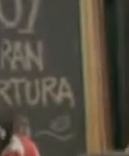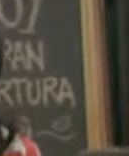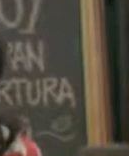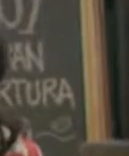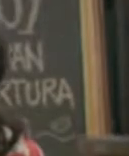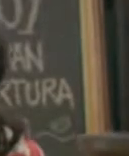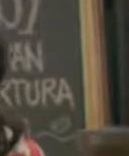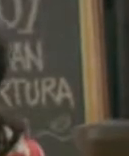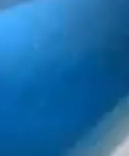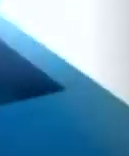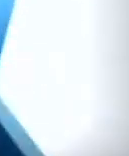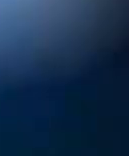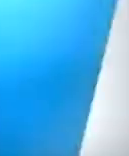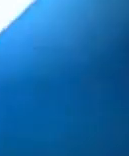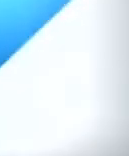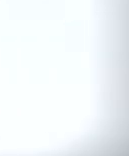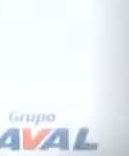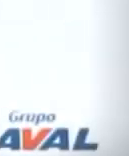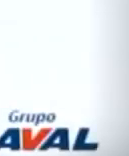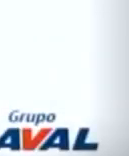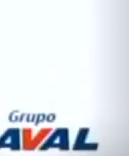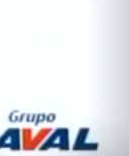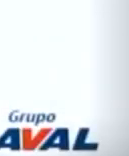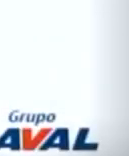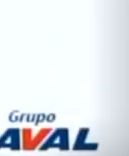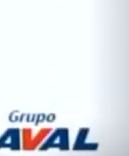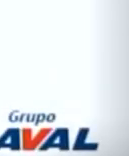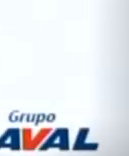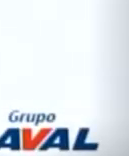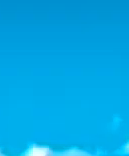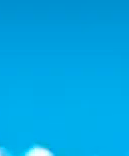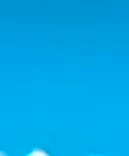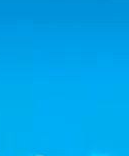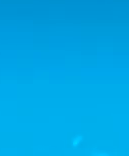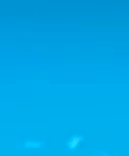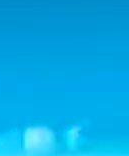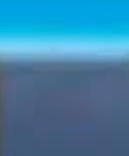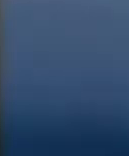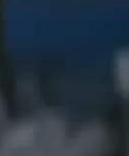poderosa del mundo. Banco de Occidente. Somos Grupo Aval.